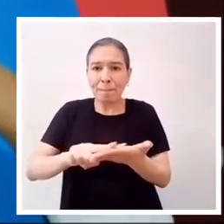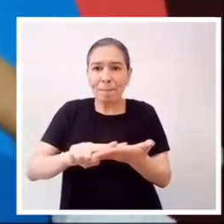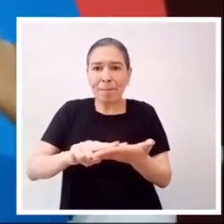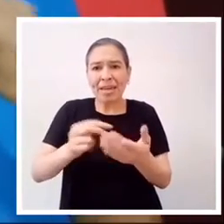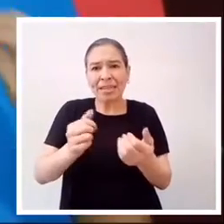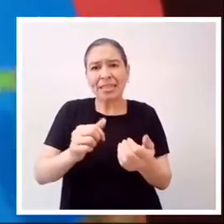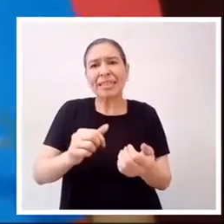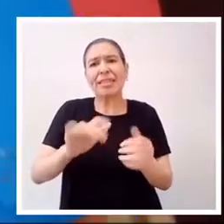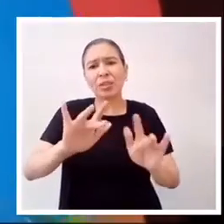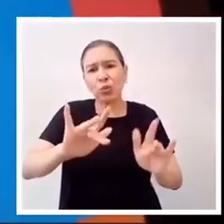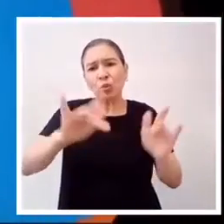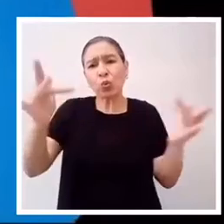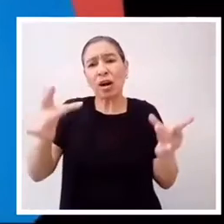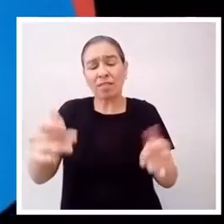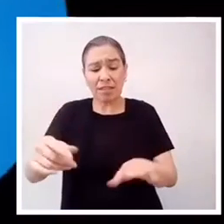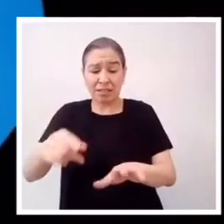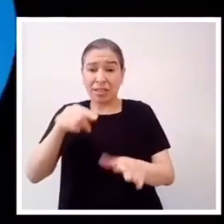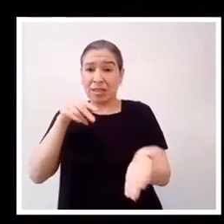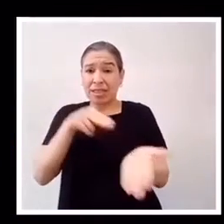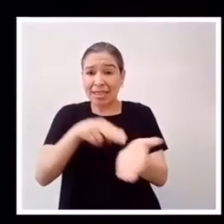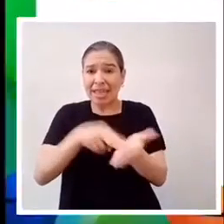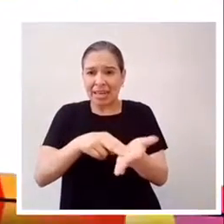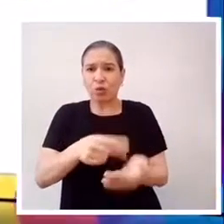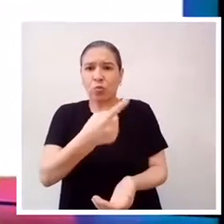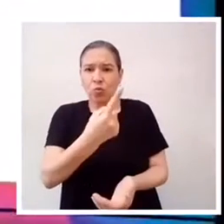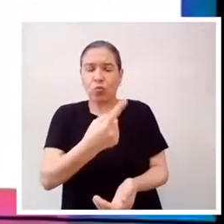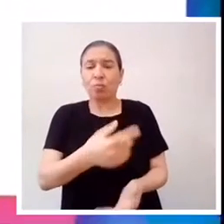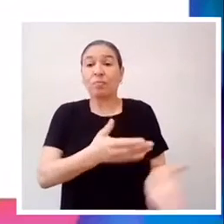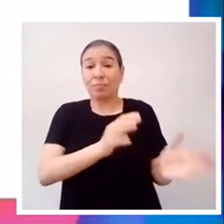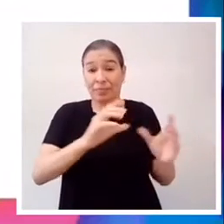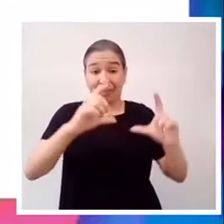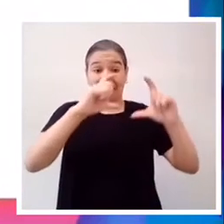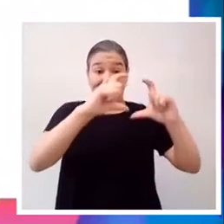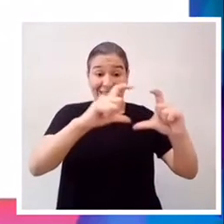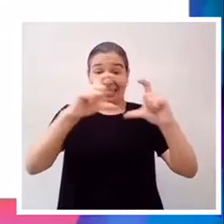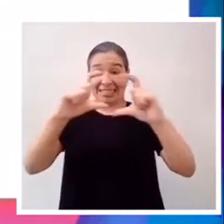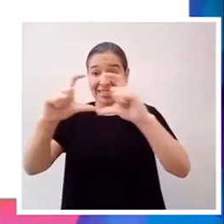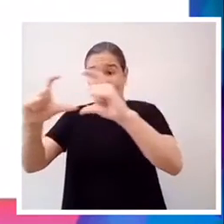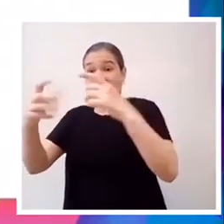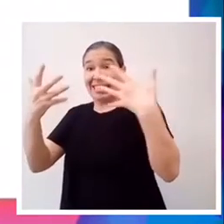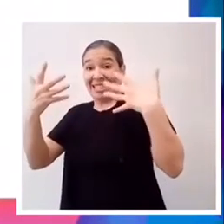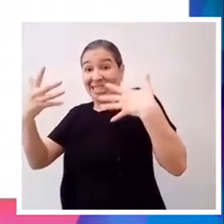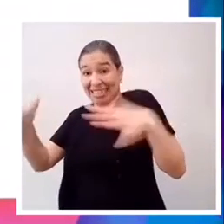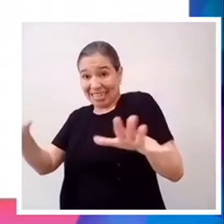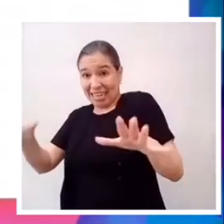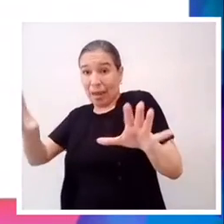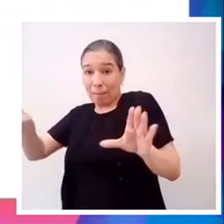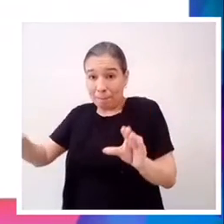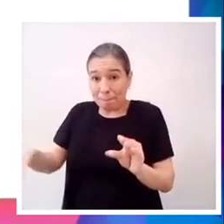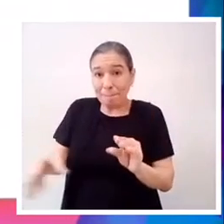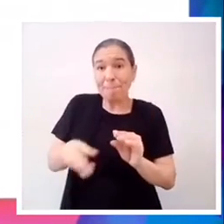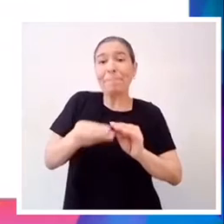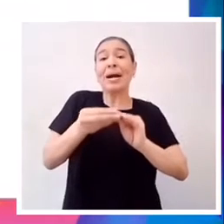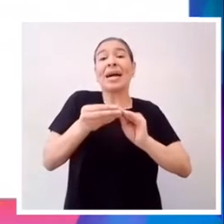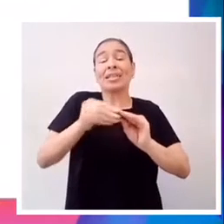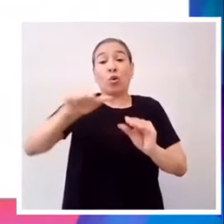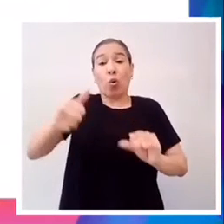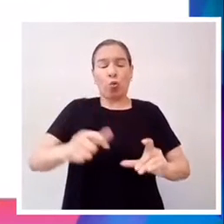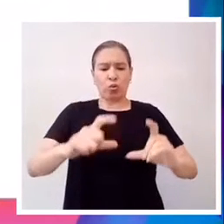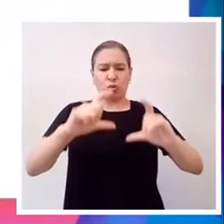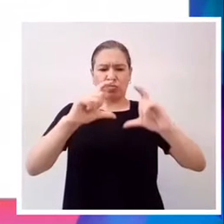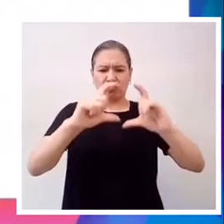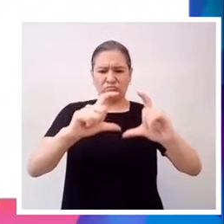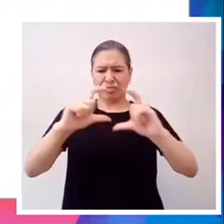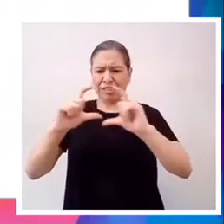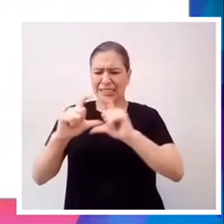y uno negro. Además de estos círculos de 2 pulgadas, trazaremos